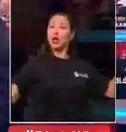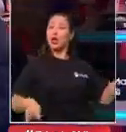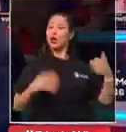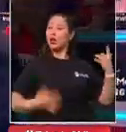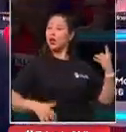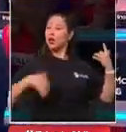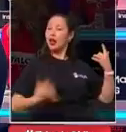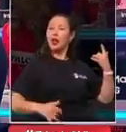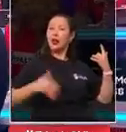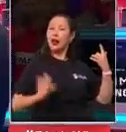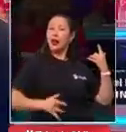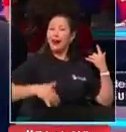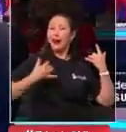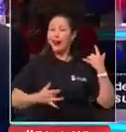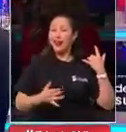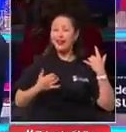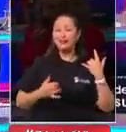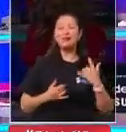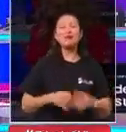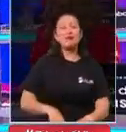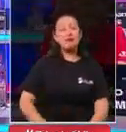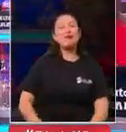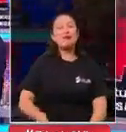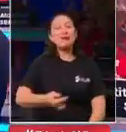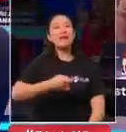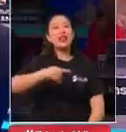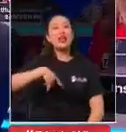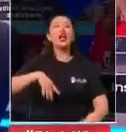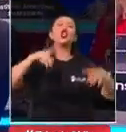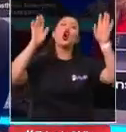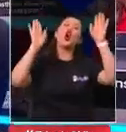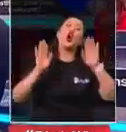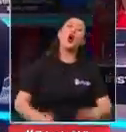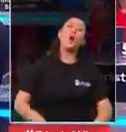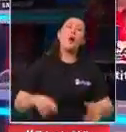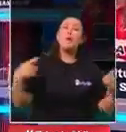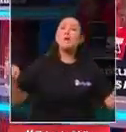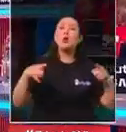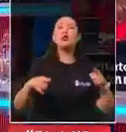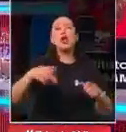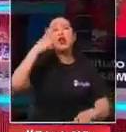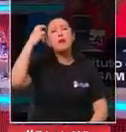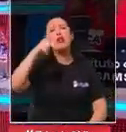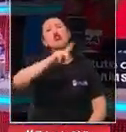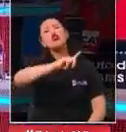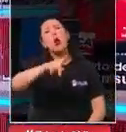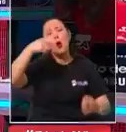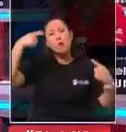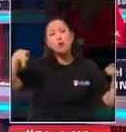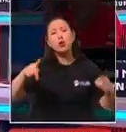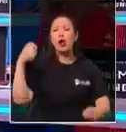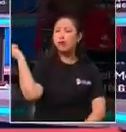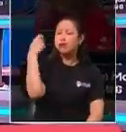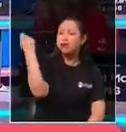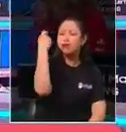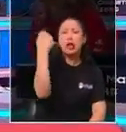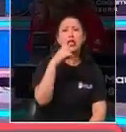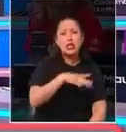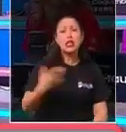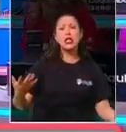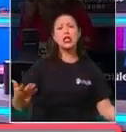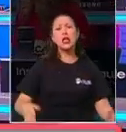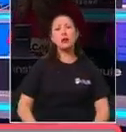oye, mira, tú, cosa que nosotros tenemos... cueca, ponme una cueca, no. Ah, si tenemos una cueca también.